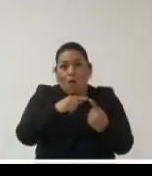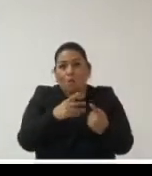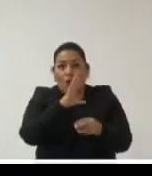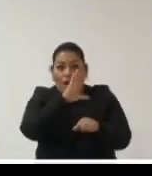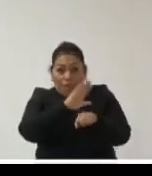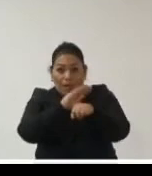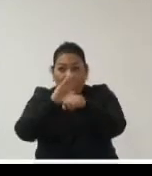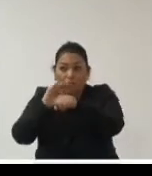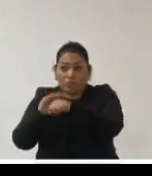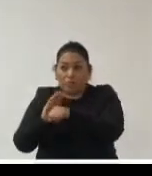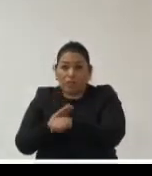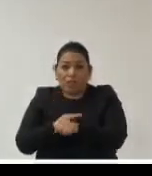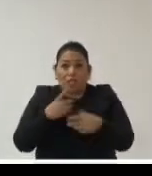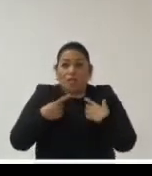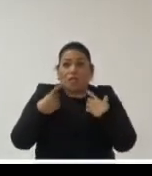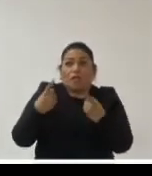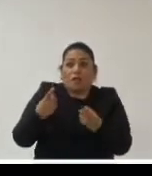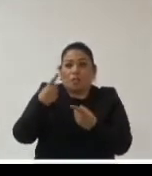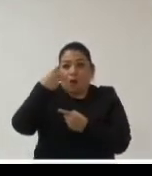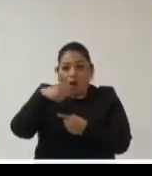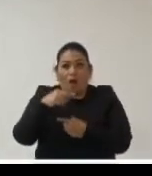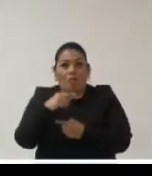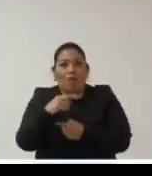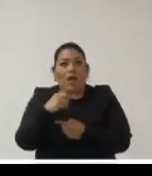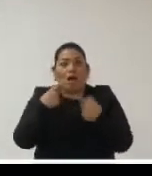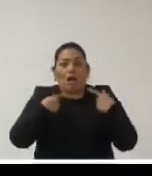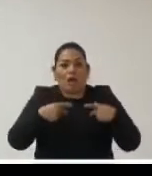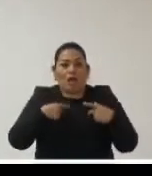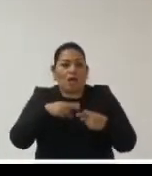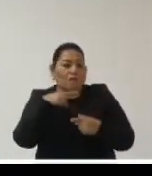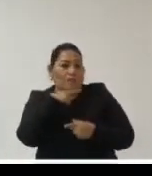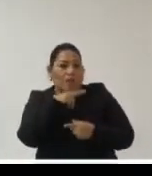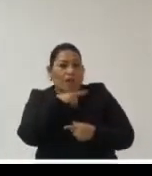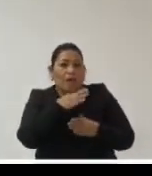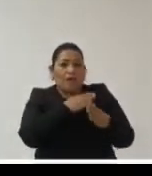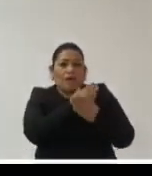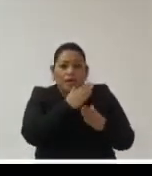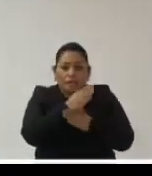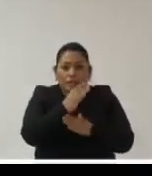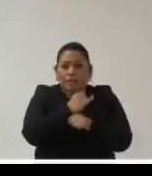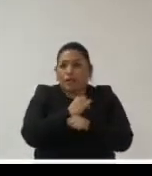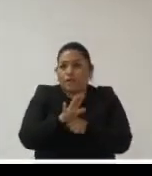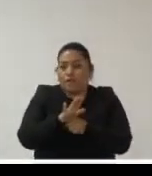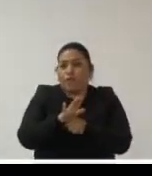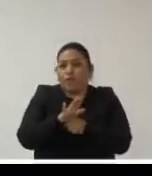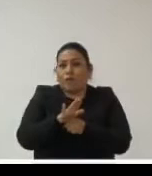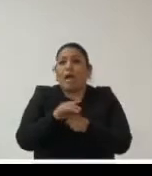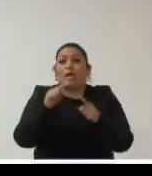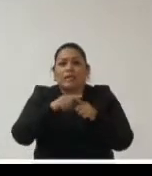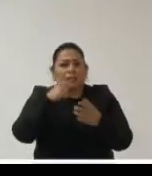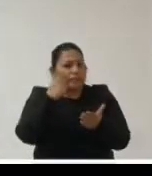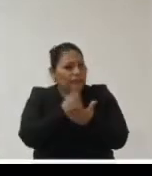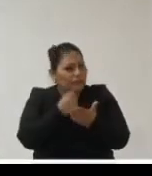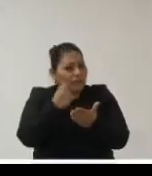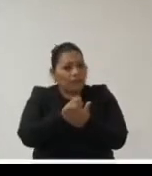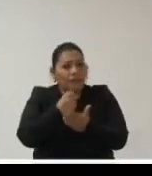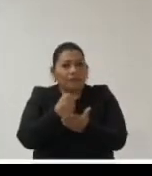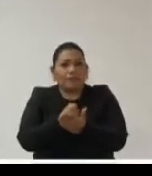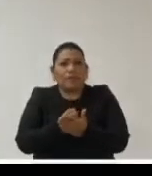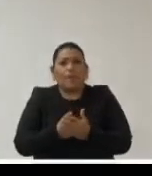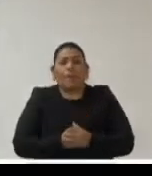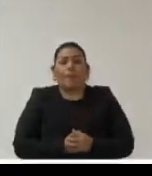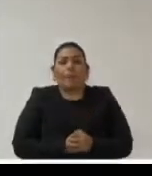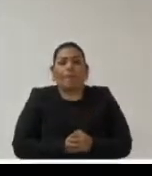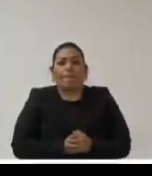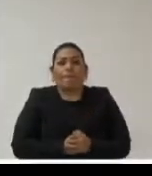permisos efectivamente que se dan para que cautelemos que no solamente existe acceso a la información pública sino que esto se haga en correlato con la protección